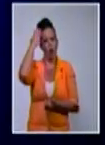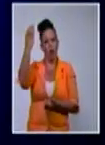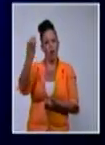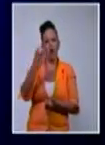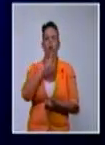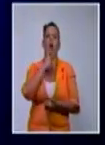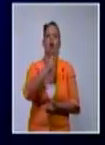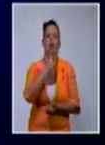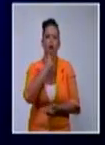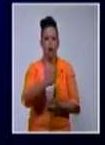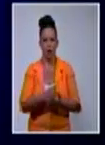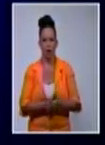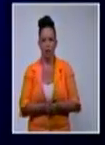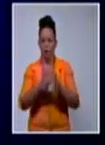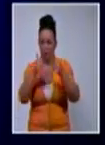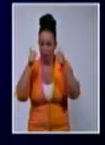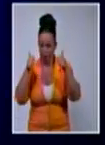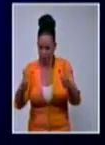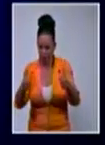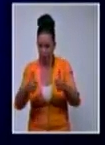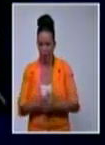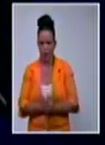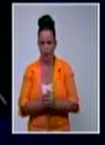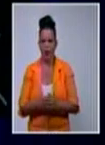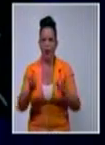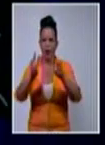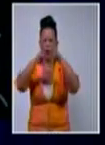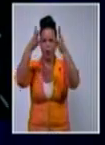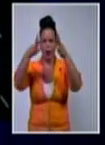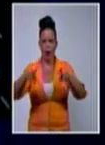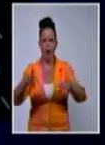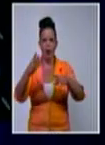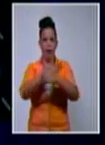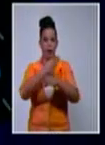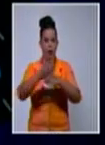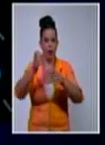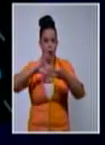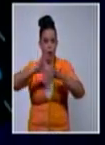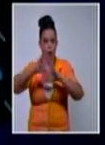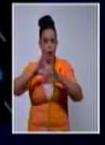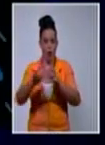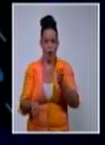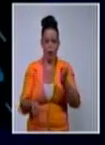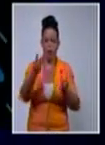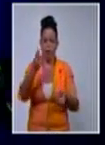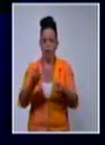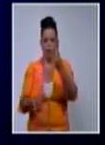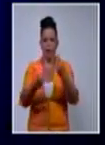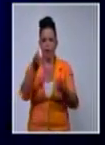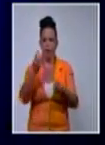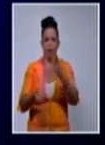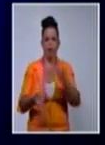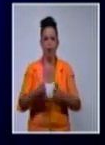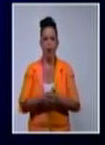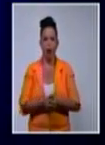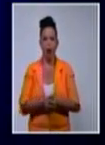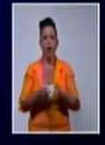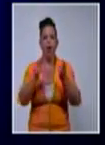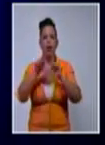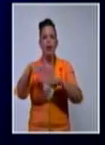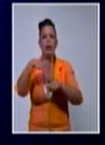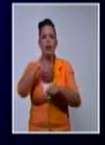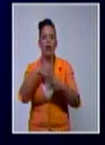A través de las redes sociales y de un entramado de medios digitales creados para desacreditar al gobierno cubano se genera un